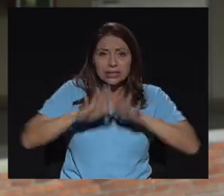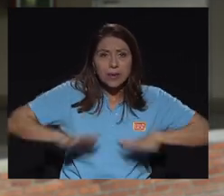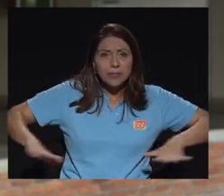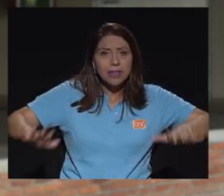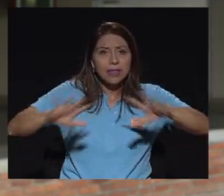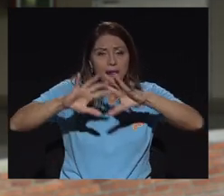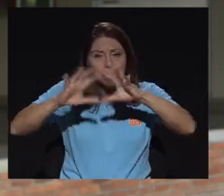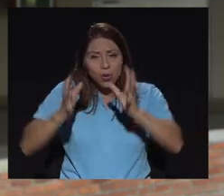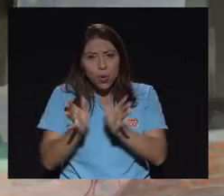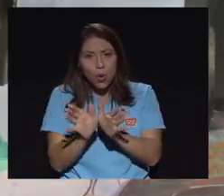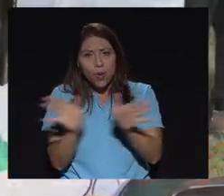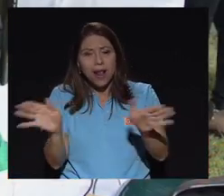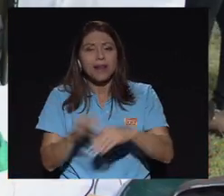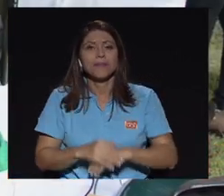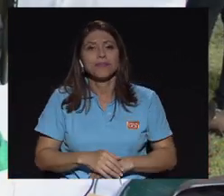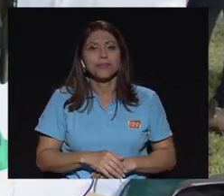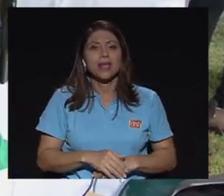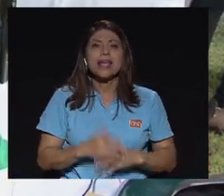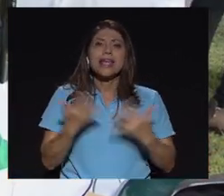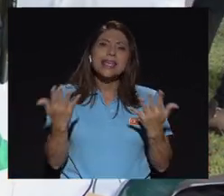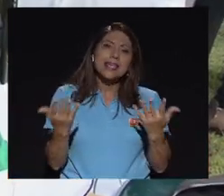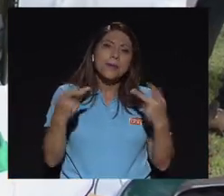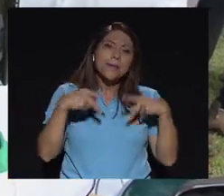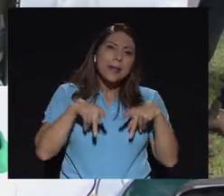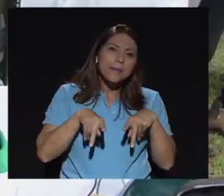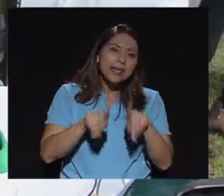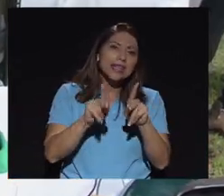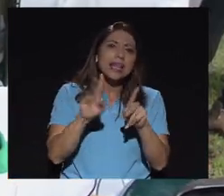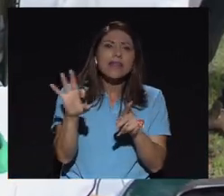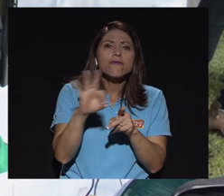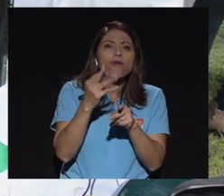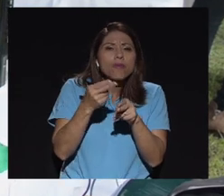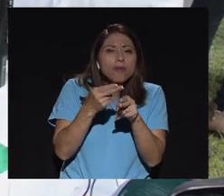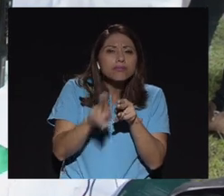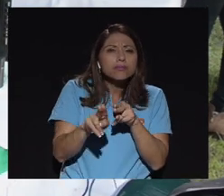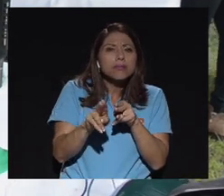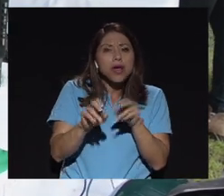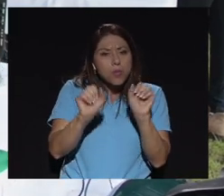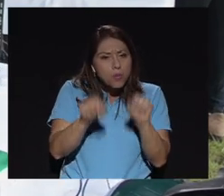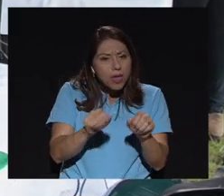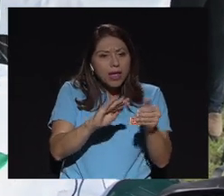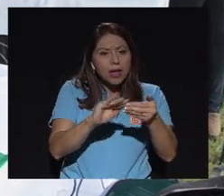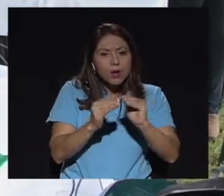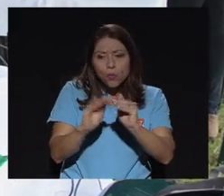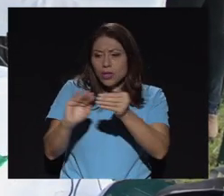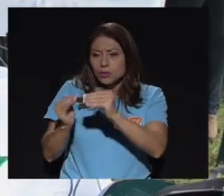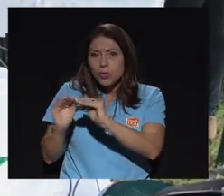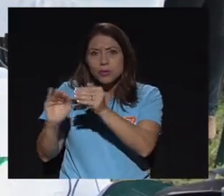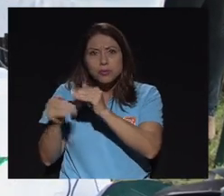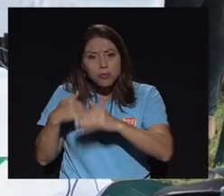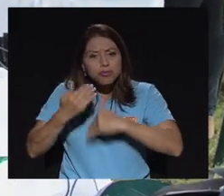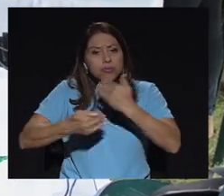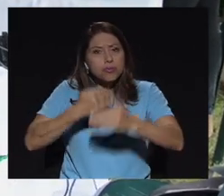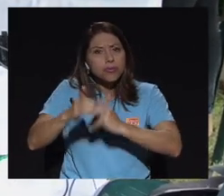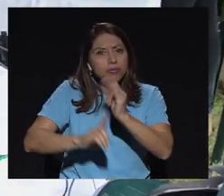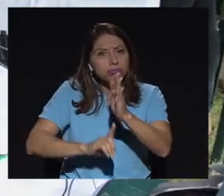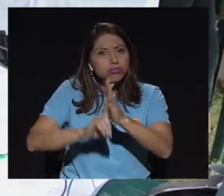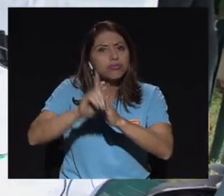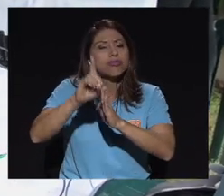global y que permite en pequeña escala el desarrollo de comunidades locales